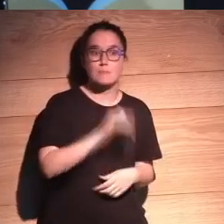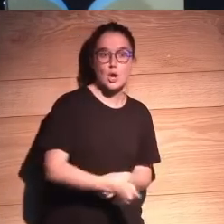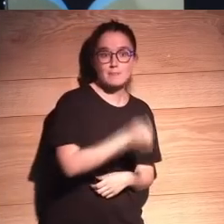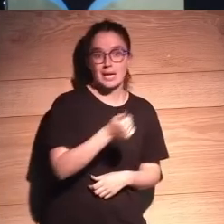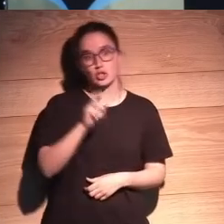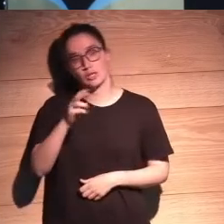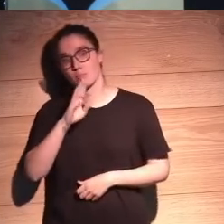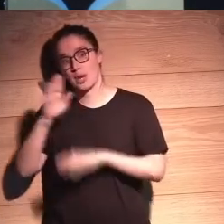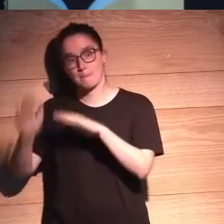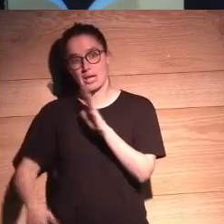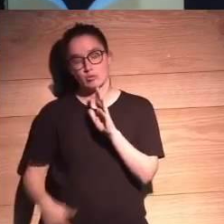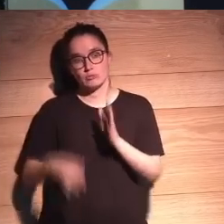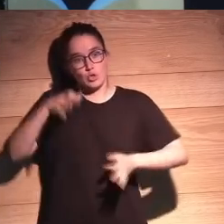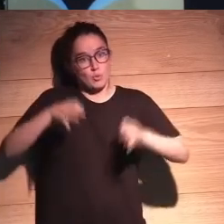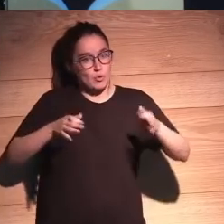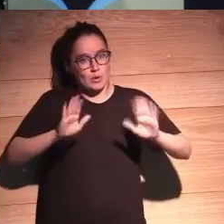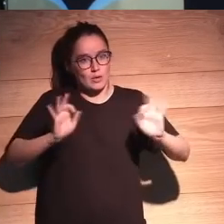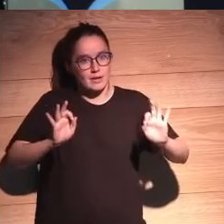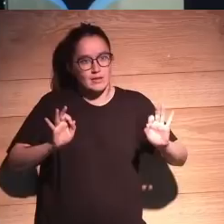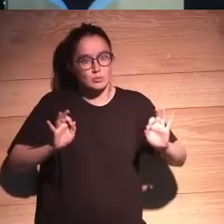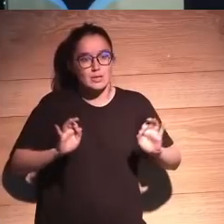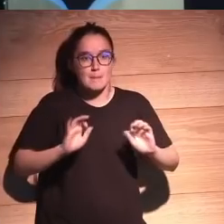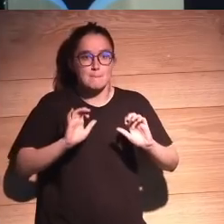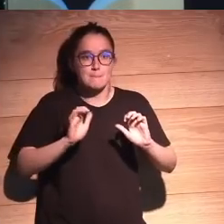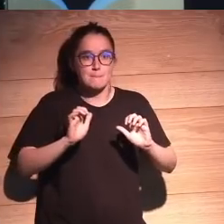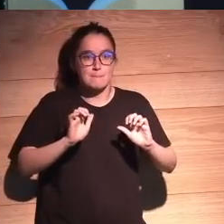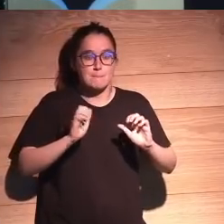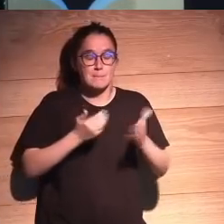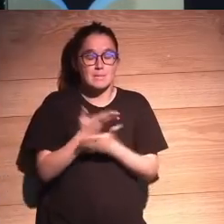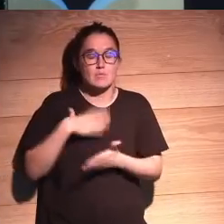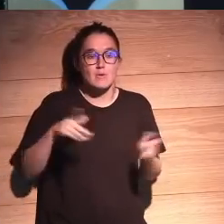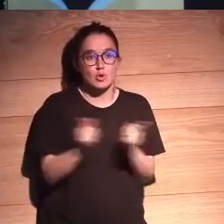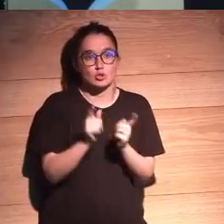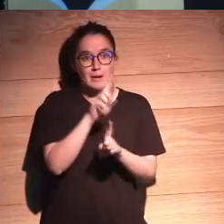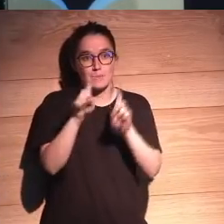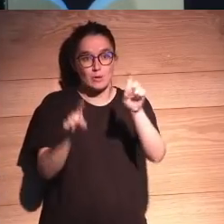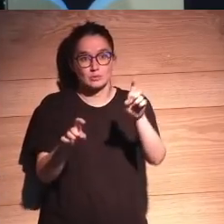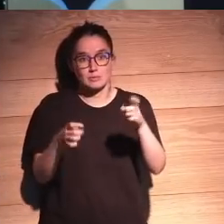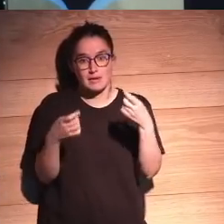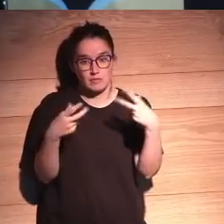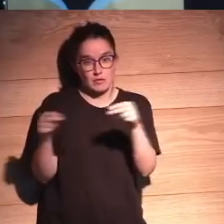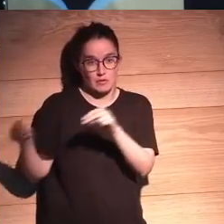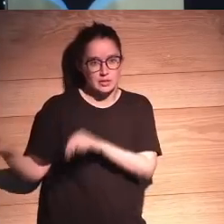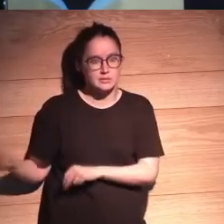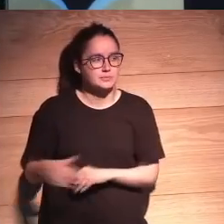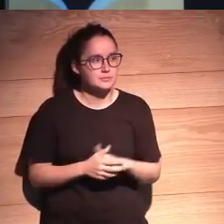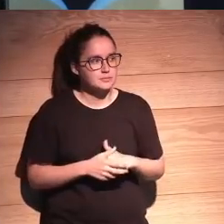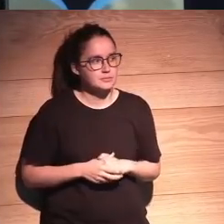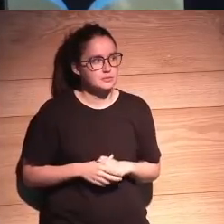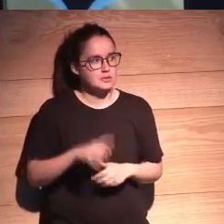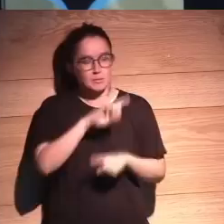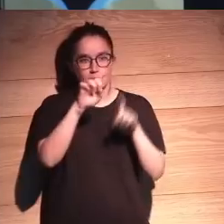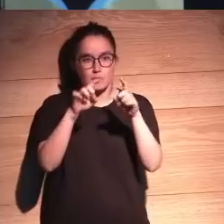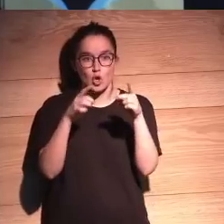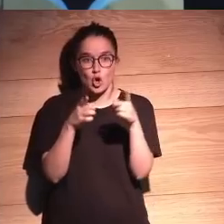más que otras sin meternos a juzgar ¿cuáles? os voy a pedir que seáis breves porque hay varias preguntas para que así podáis rematar todos tienes una aquí sí